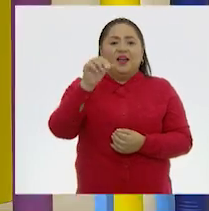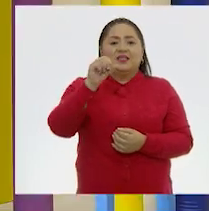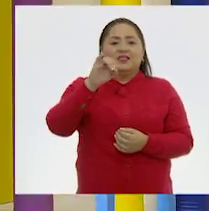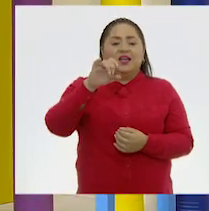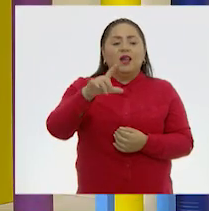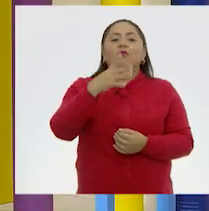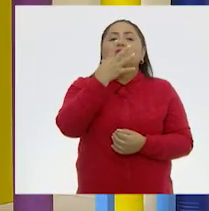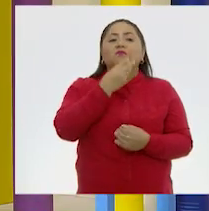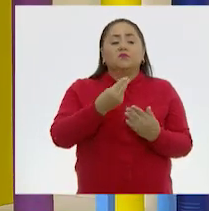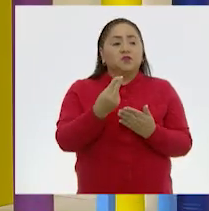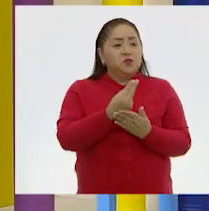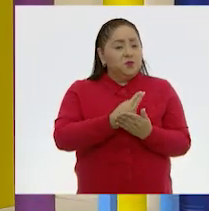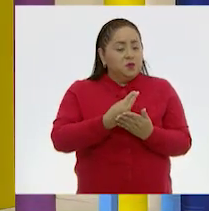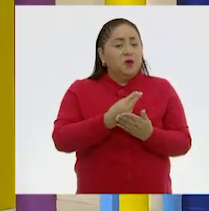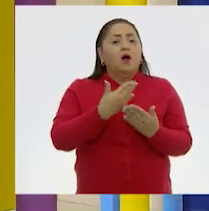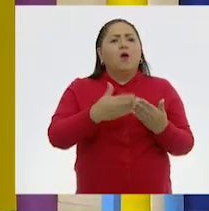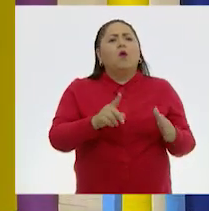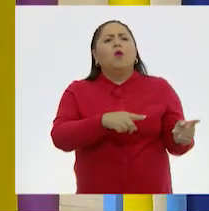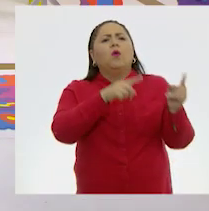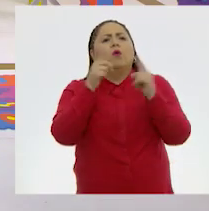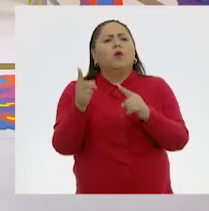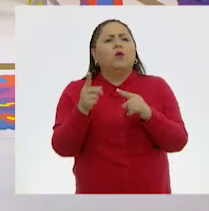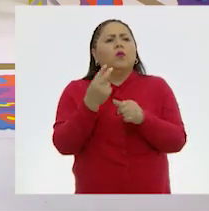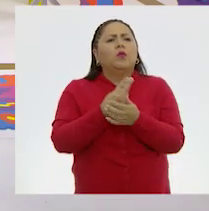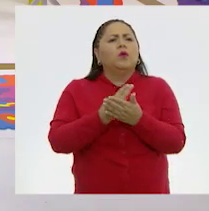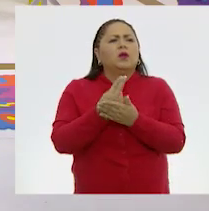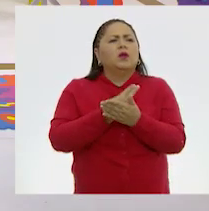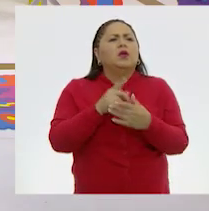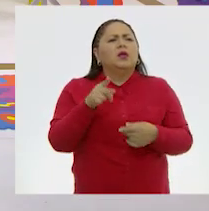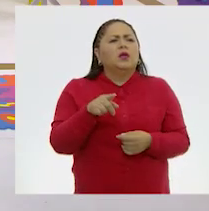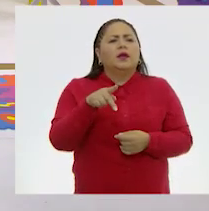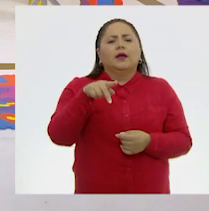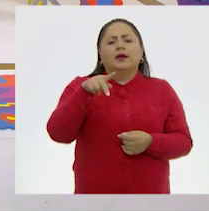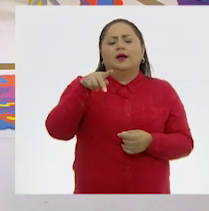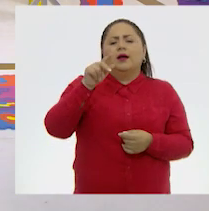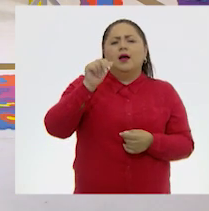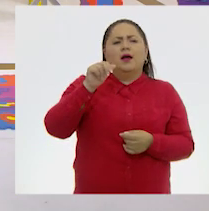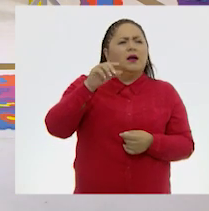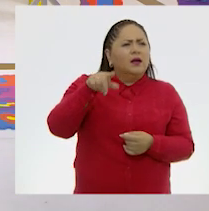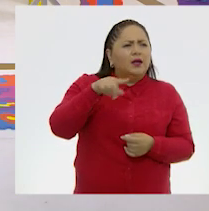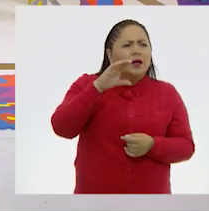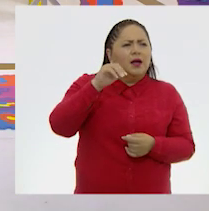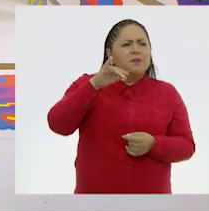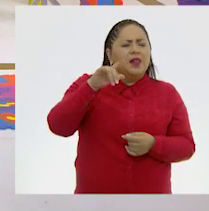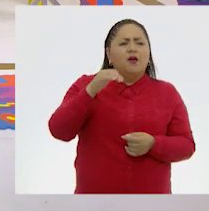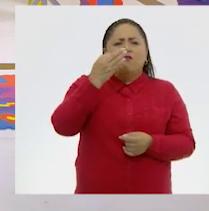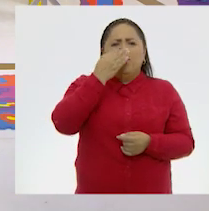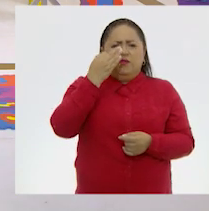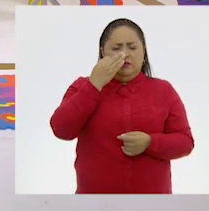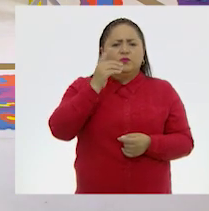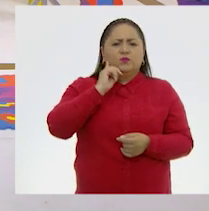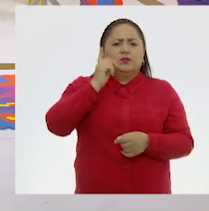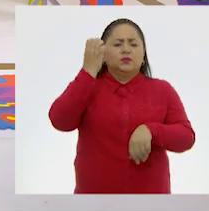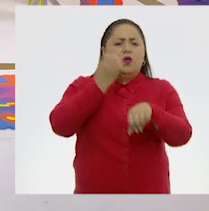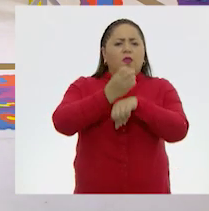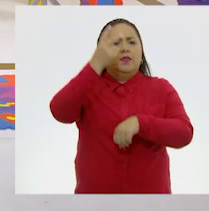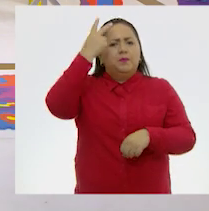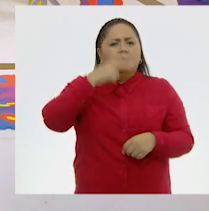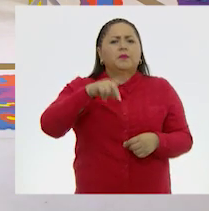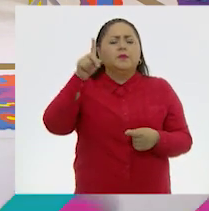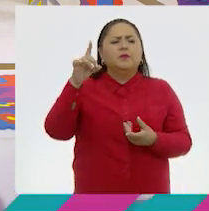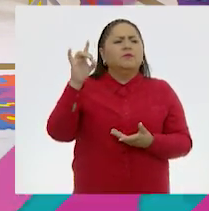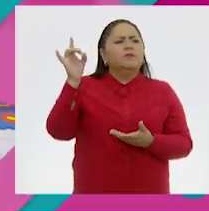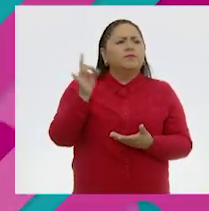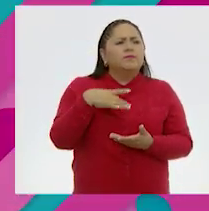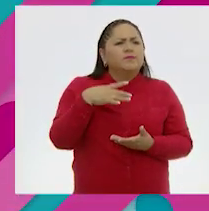bonito dibujo. Así es. Vamos a ver el siguiente dibujo que es de Camila Flores. Ella es del Estado de México y nos